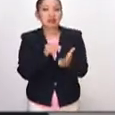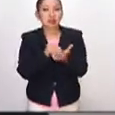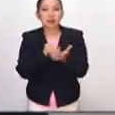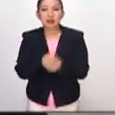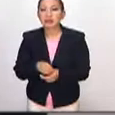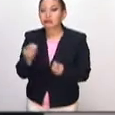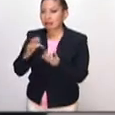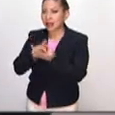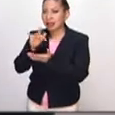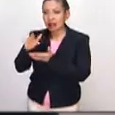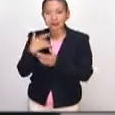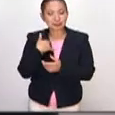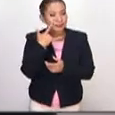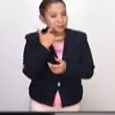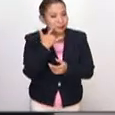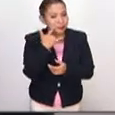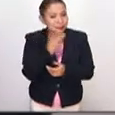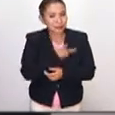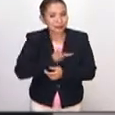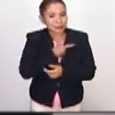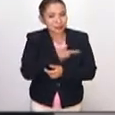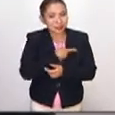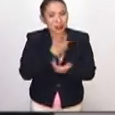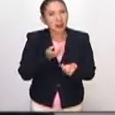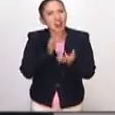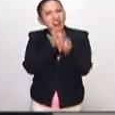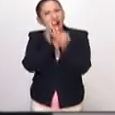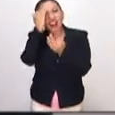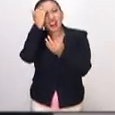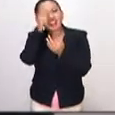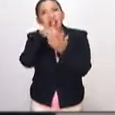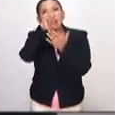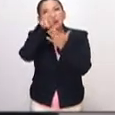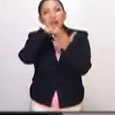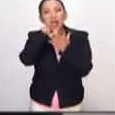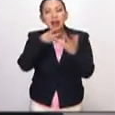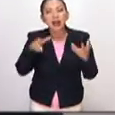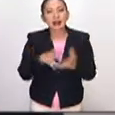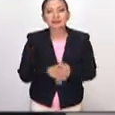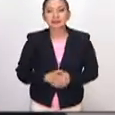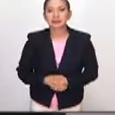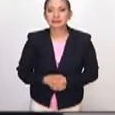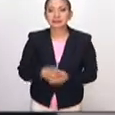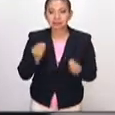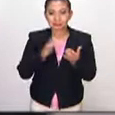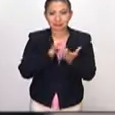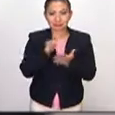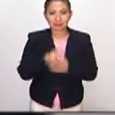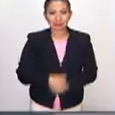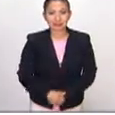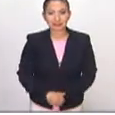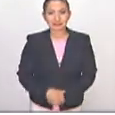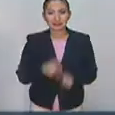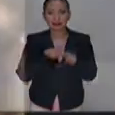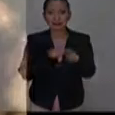gracias por esta explicación para acercarnos a esta obra realmente en Mática. Mil gracias. Seguimos aquí.